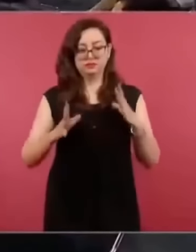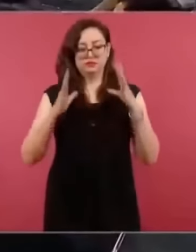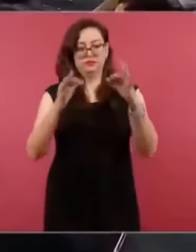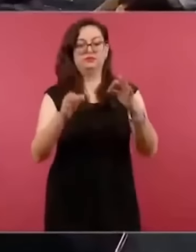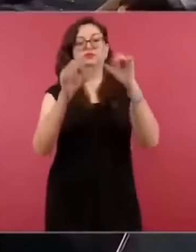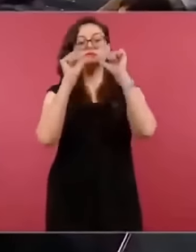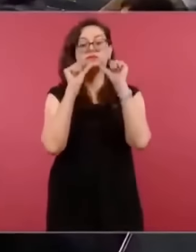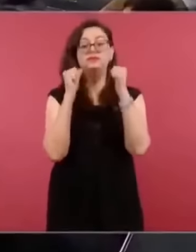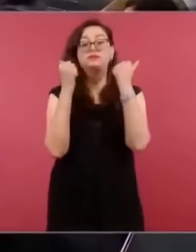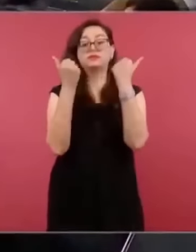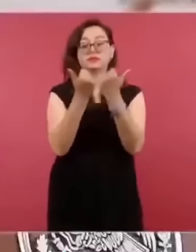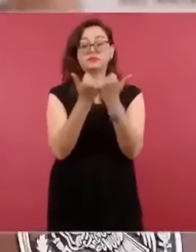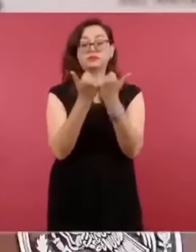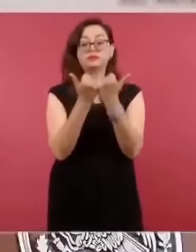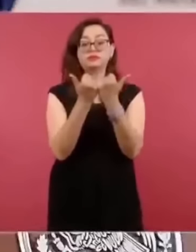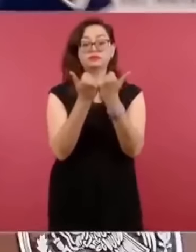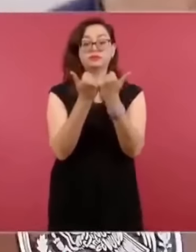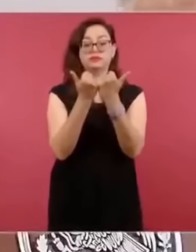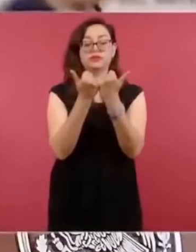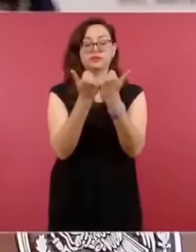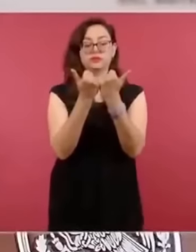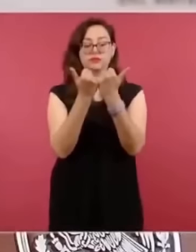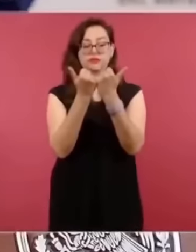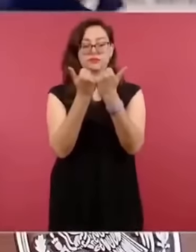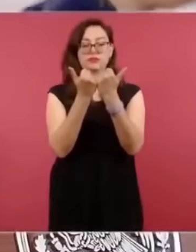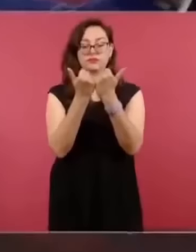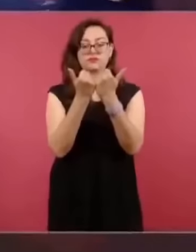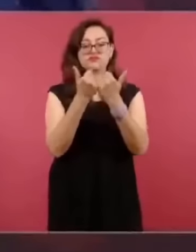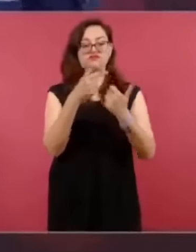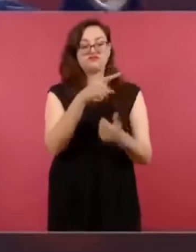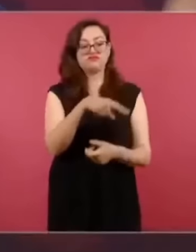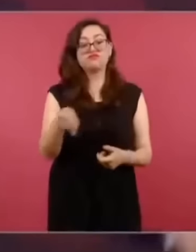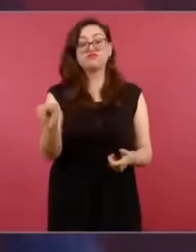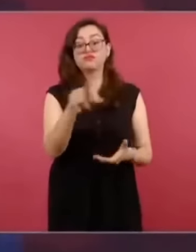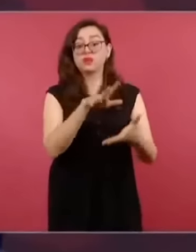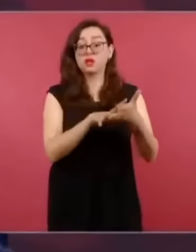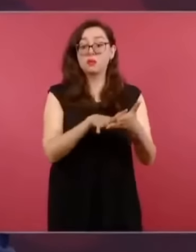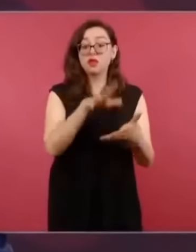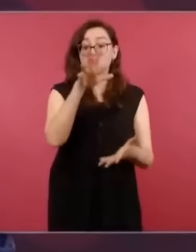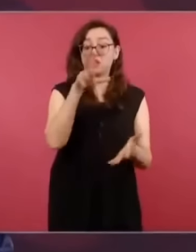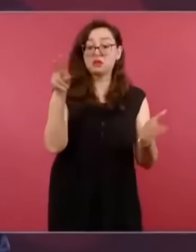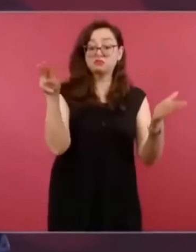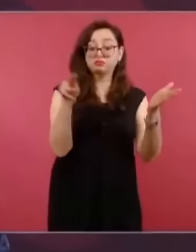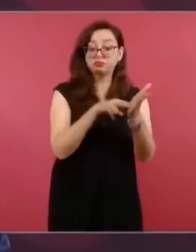con todos o la mayoría de los abajo firmantes